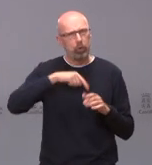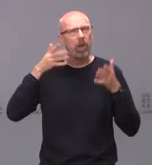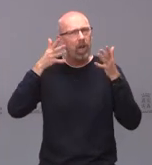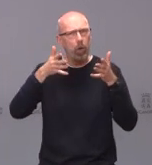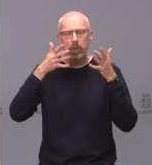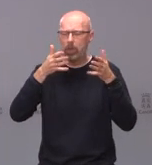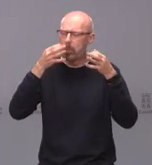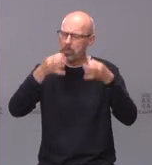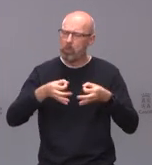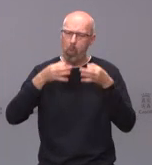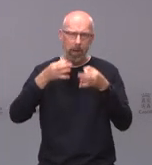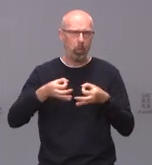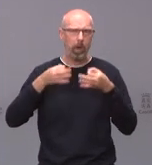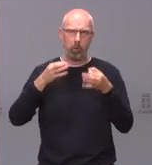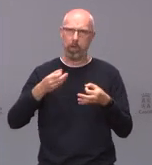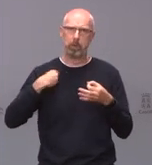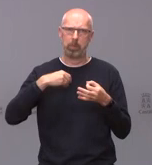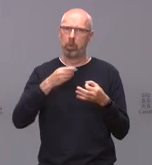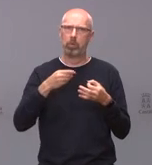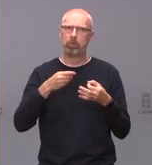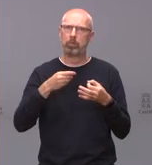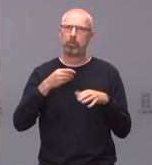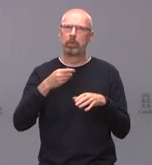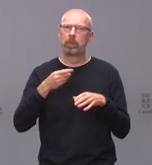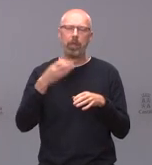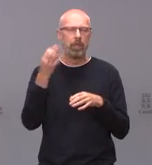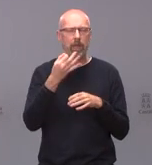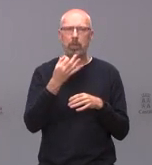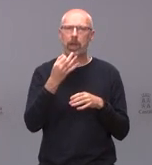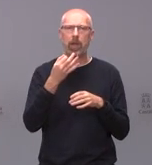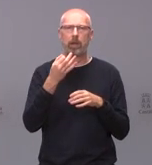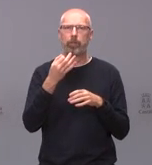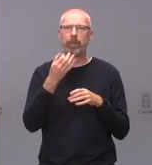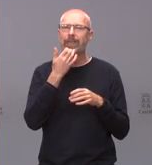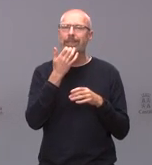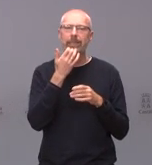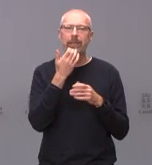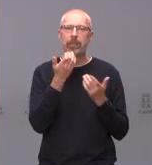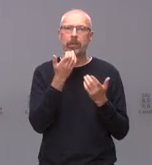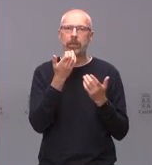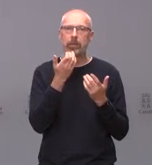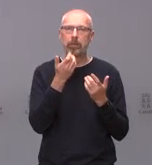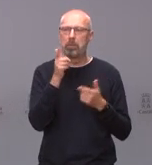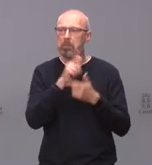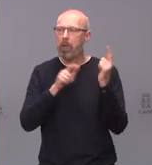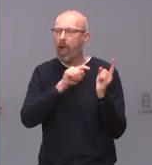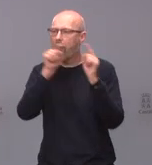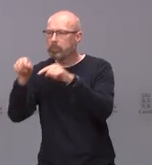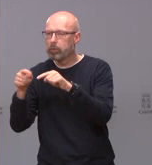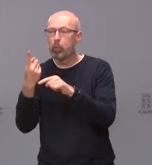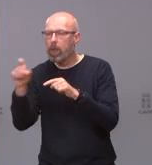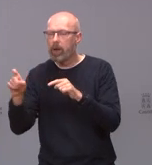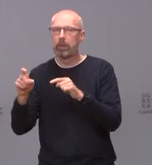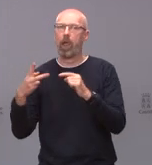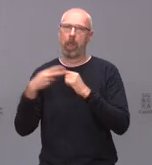las mismas a nuestras poblaciones que eviten el movimiento innecesario que eviten el